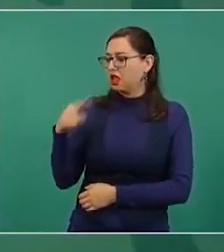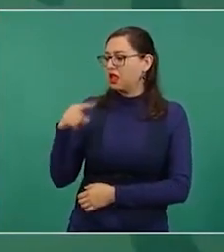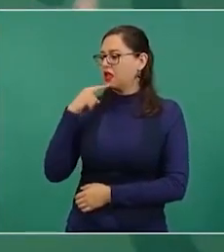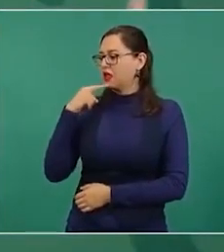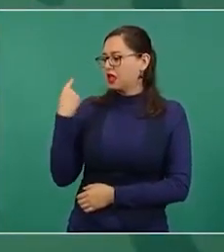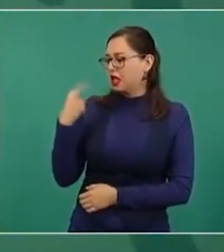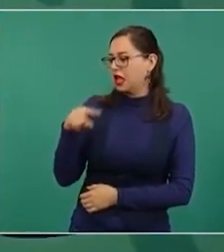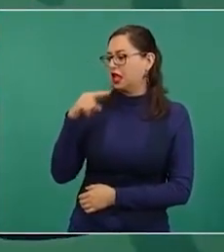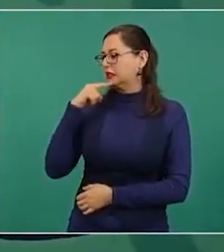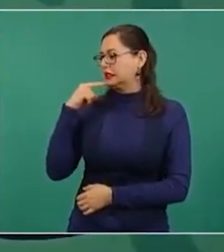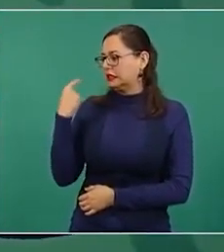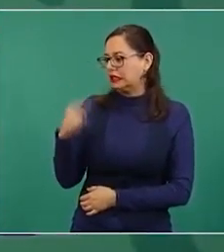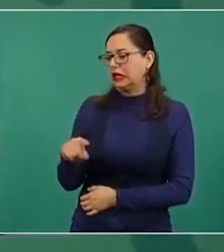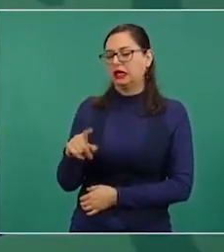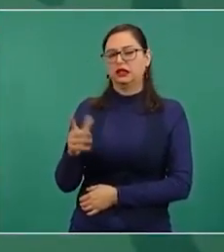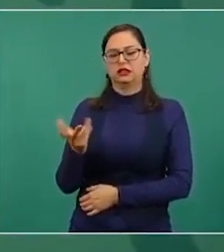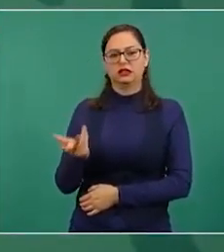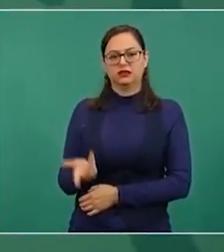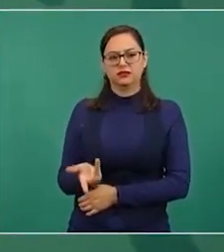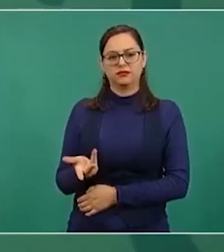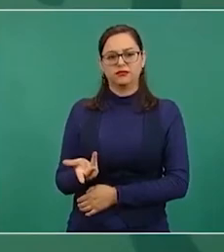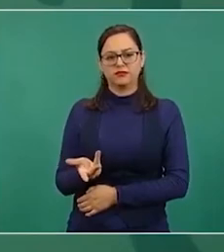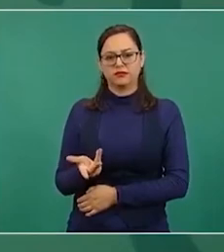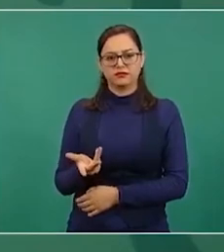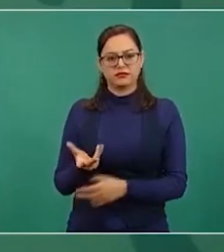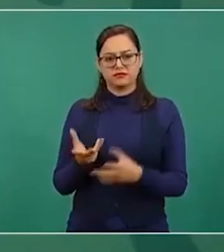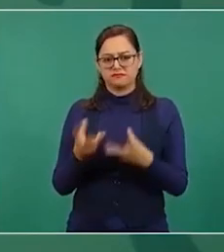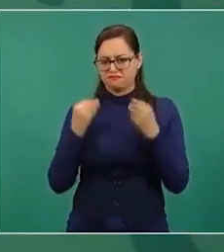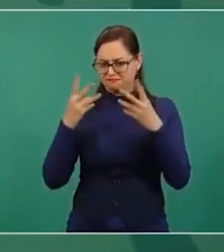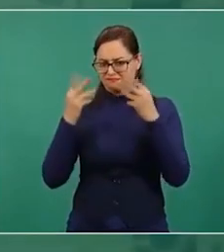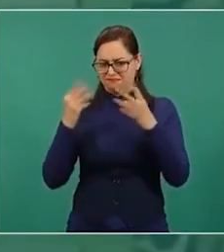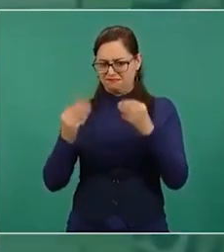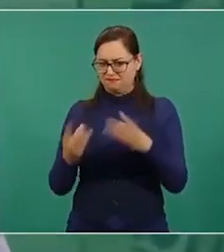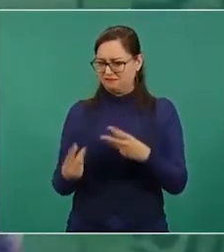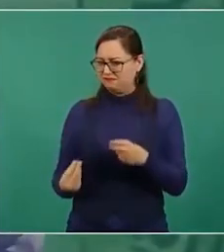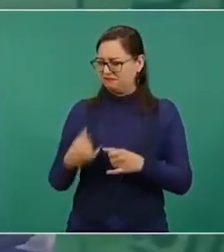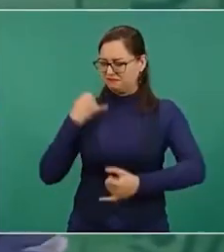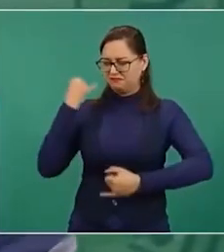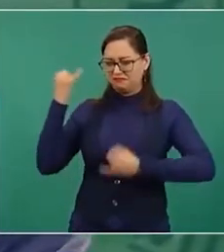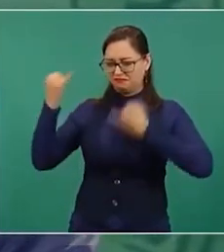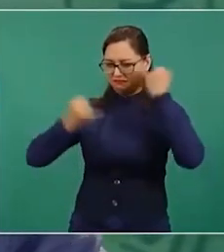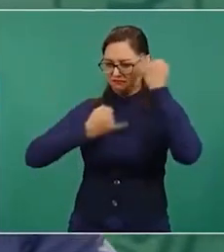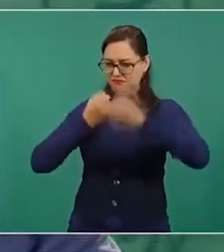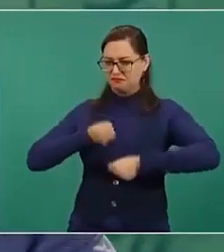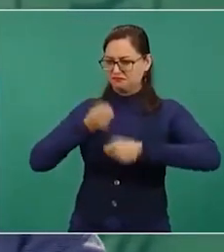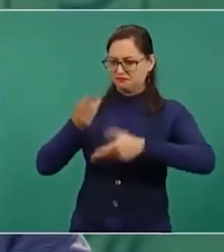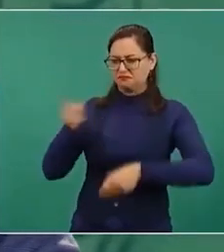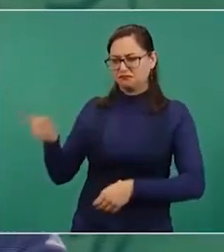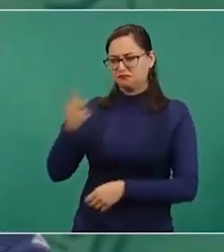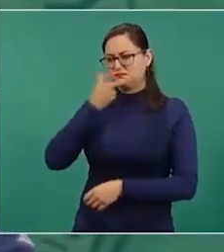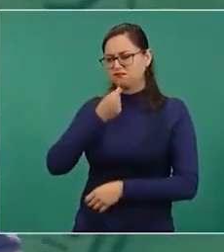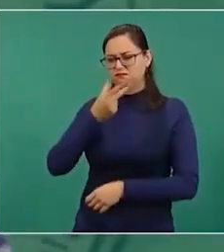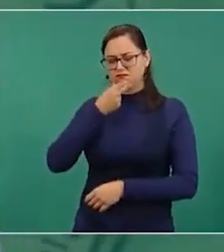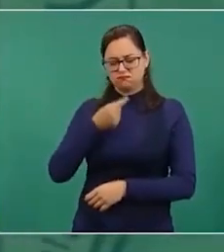que no sé este que otras cosas a quejarse y ese señor